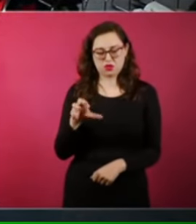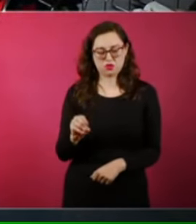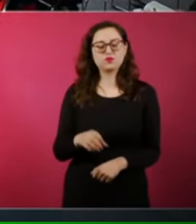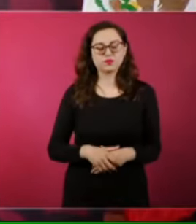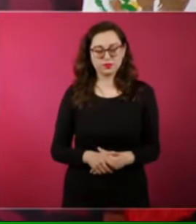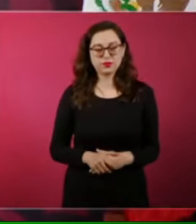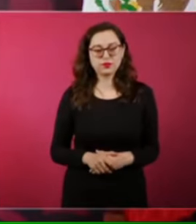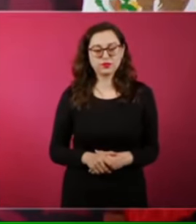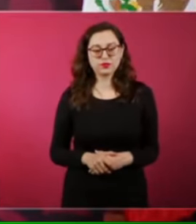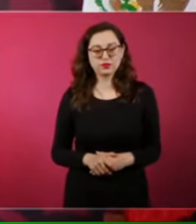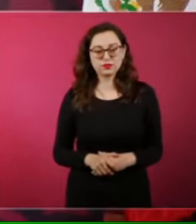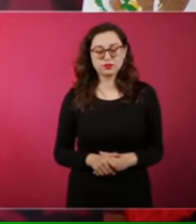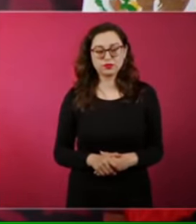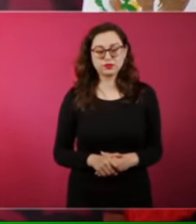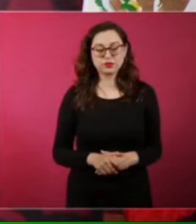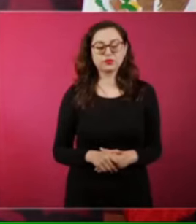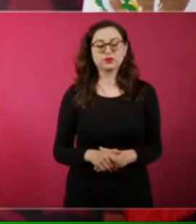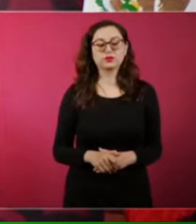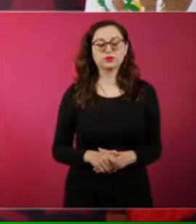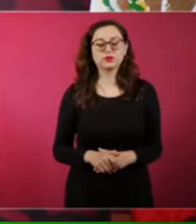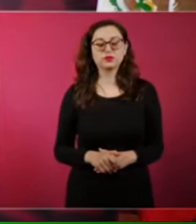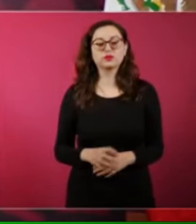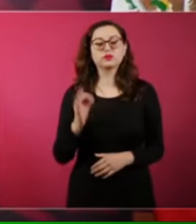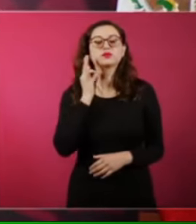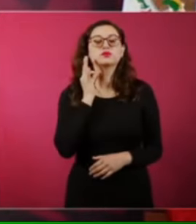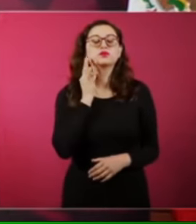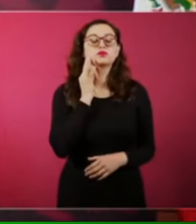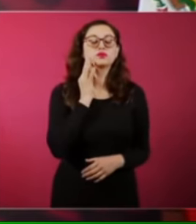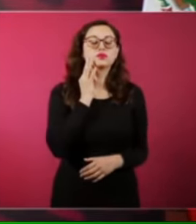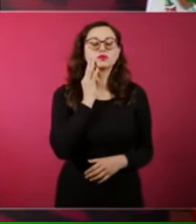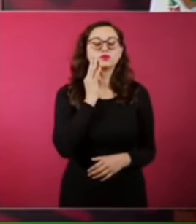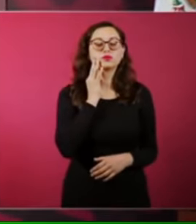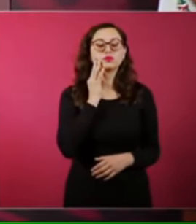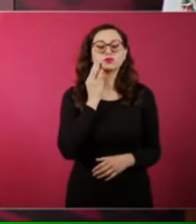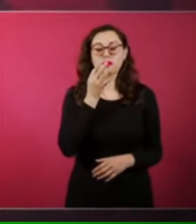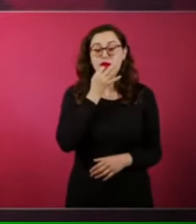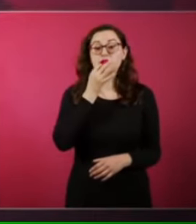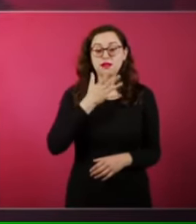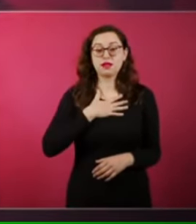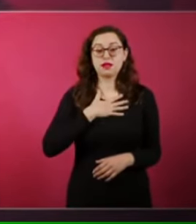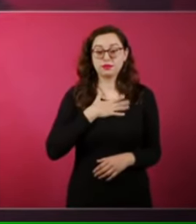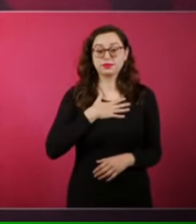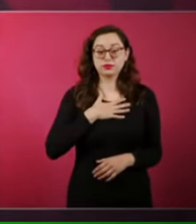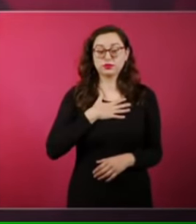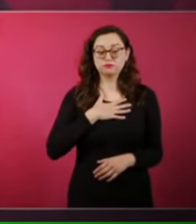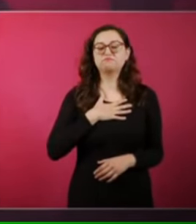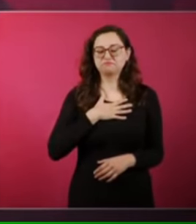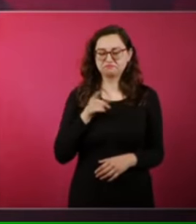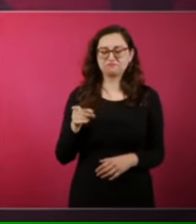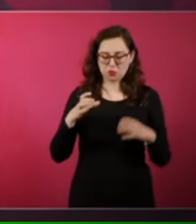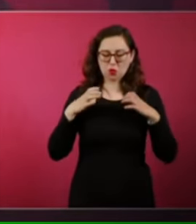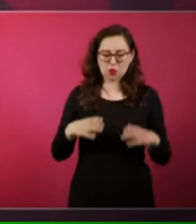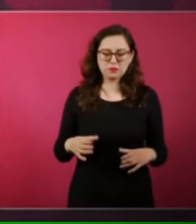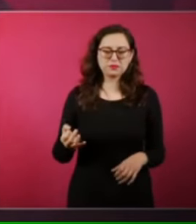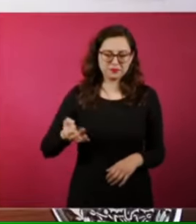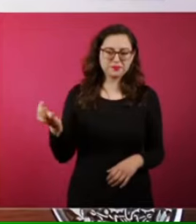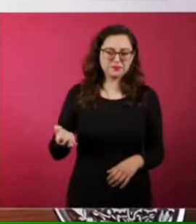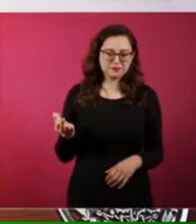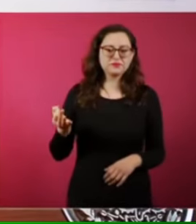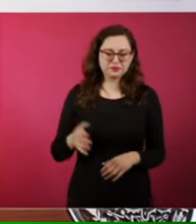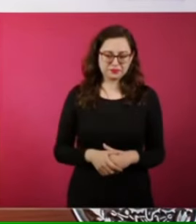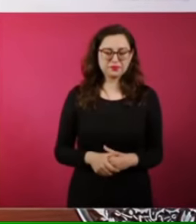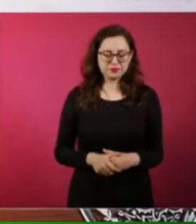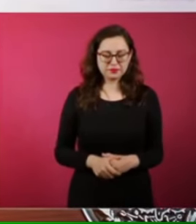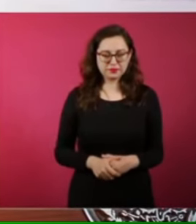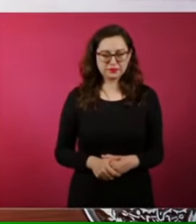ya la Fiscalía de la República nos adelantó que sí hay restos que